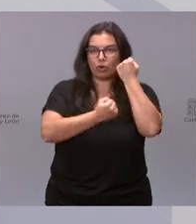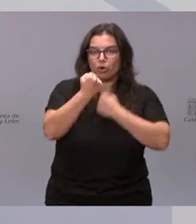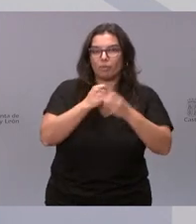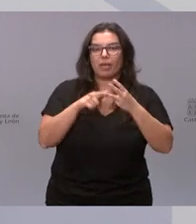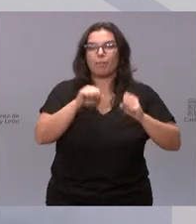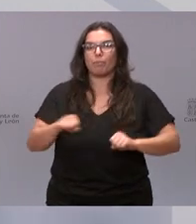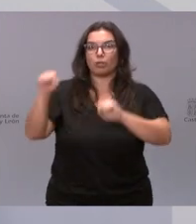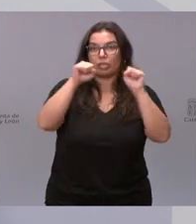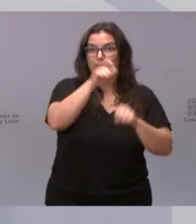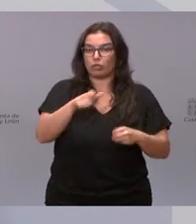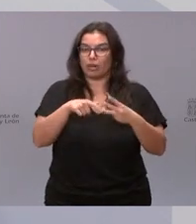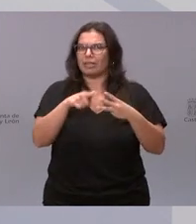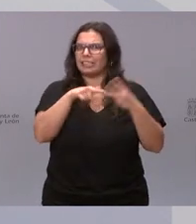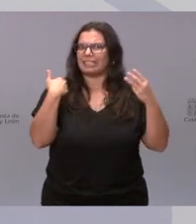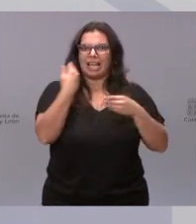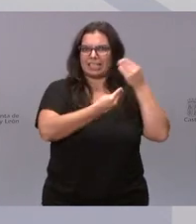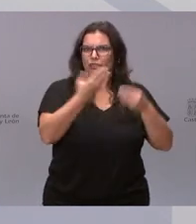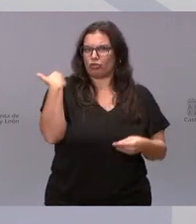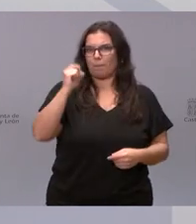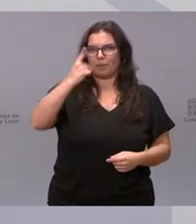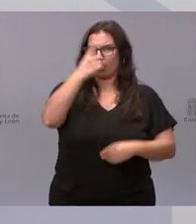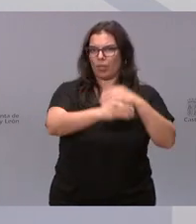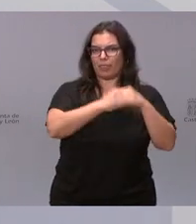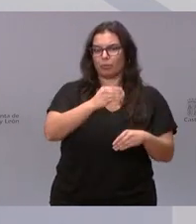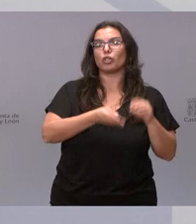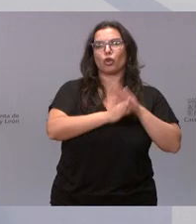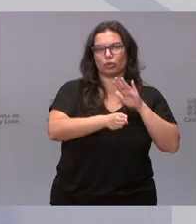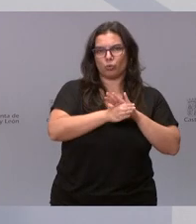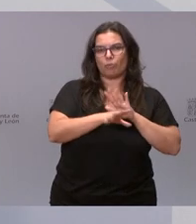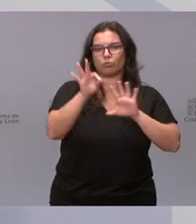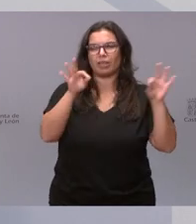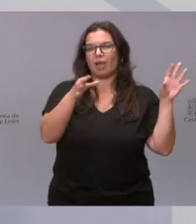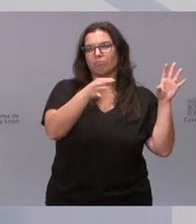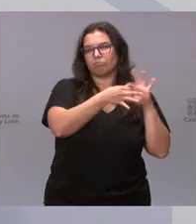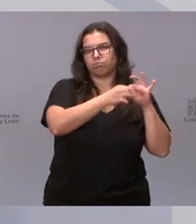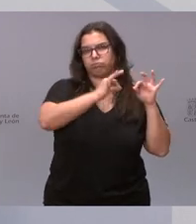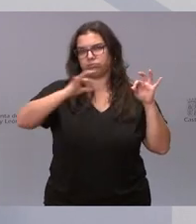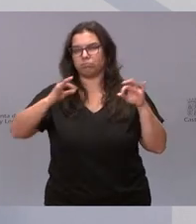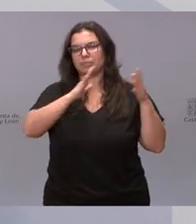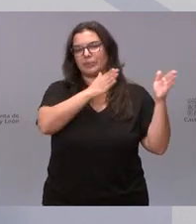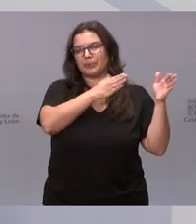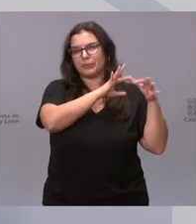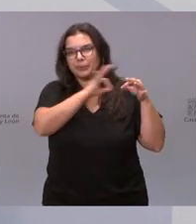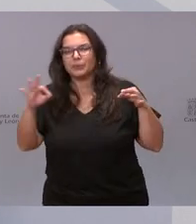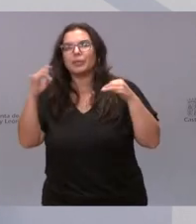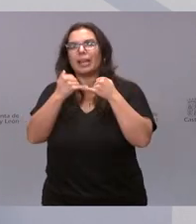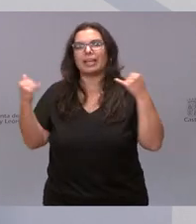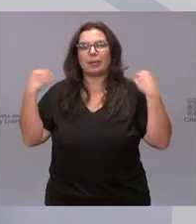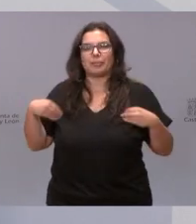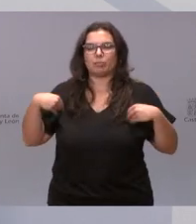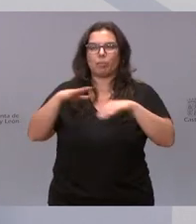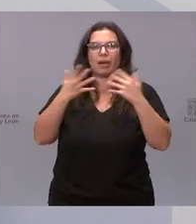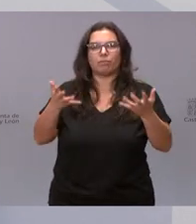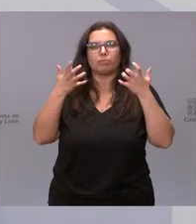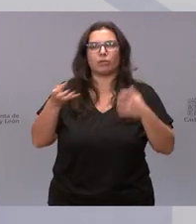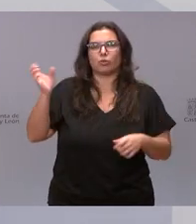proteger a las personas. Seguimos adoptando medidas para beneficiar a las rentas medias. Yo creo que el anuncio